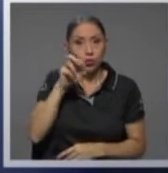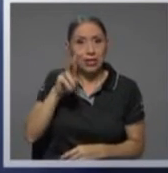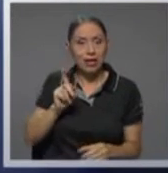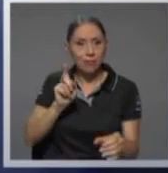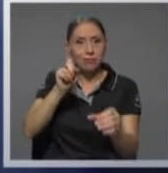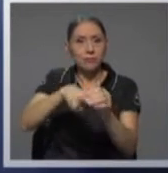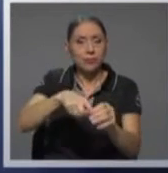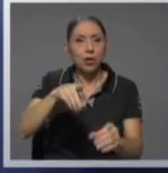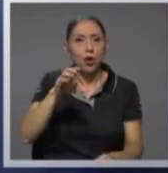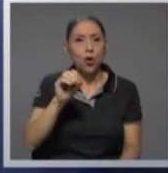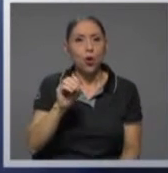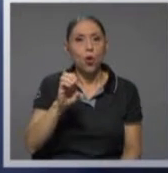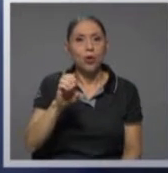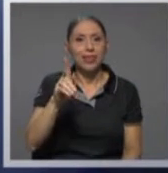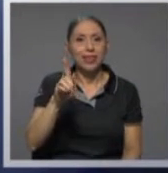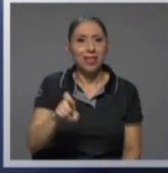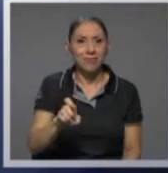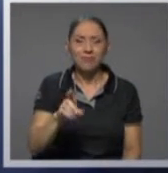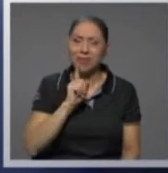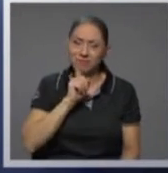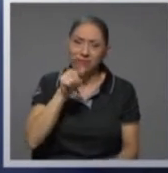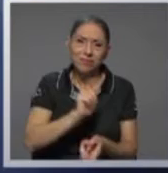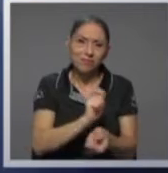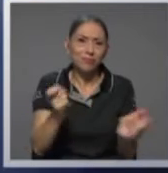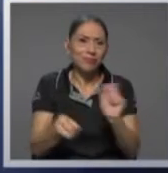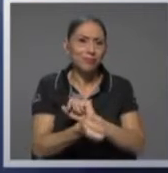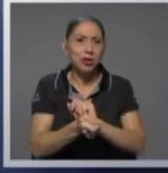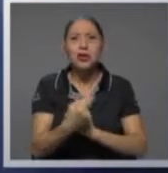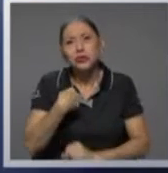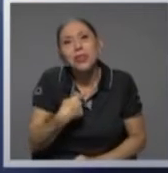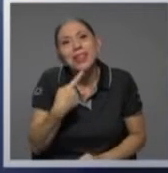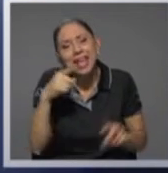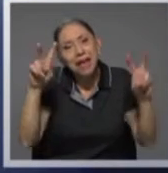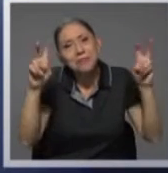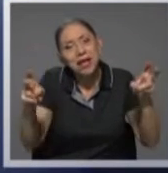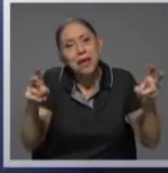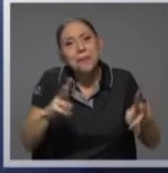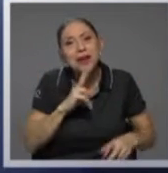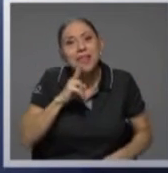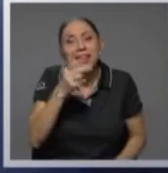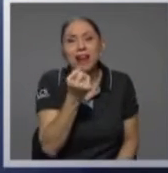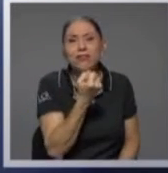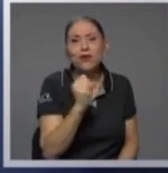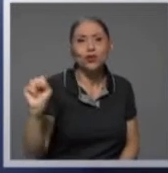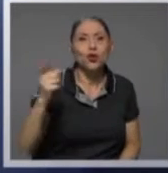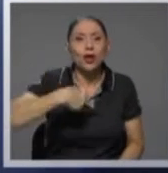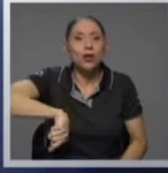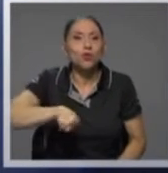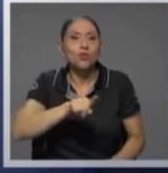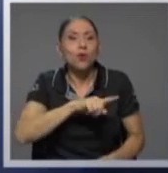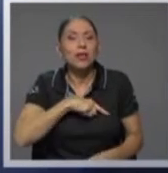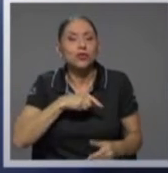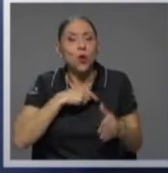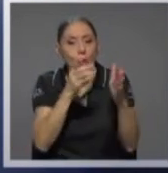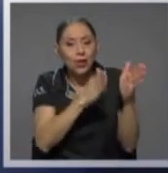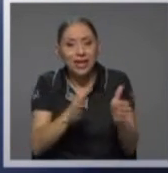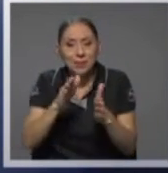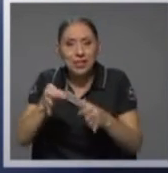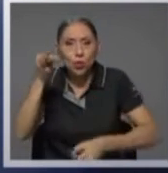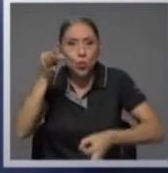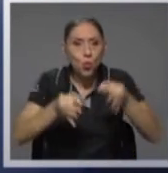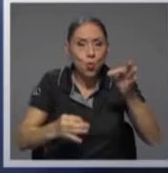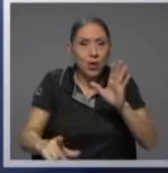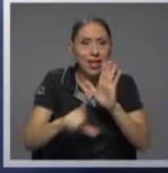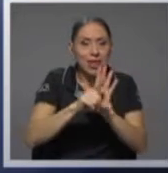reforma, casi me atrevería a decir una verdadera revolución en nuestro ordenamiento jurídico financiero en Costa Rica, del que